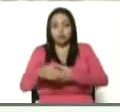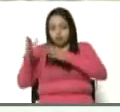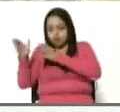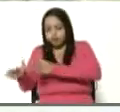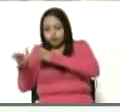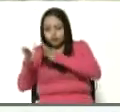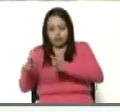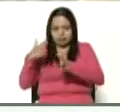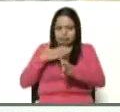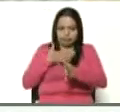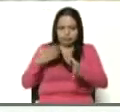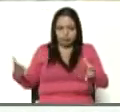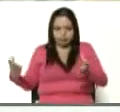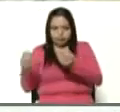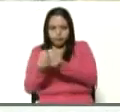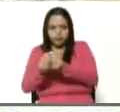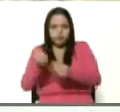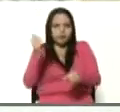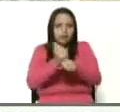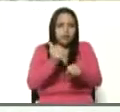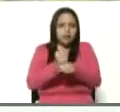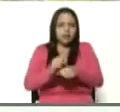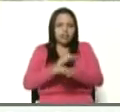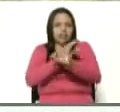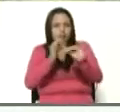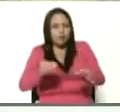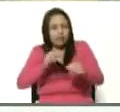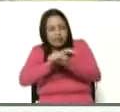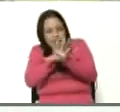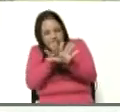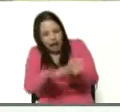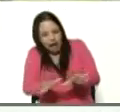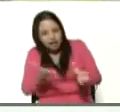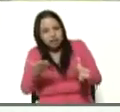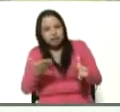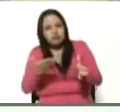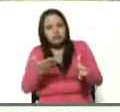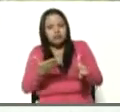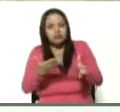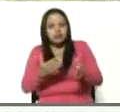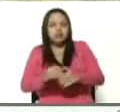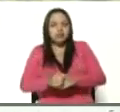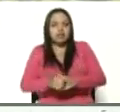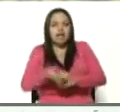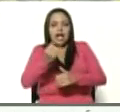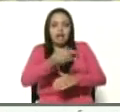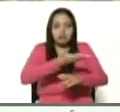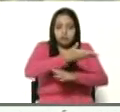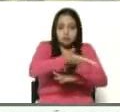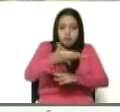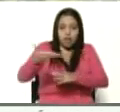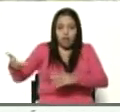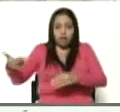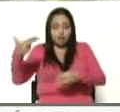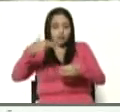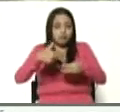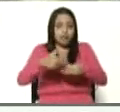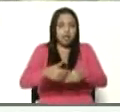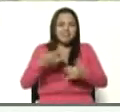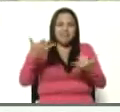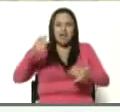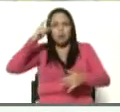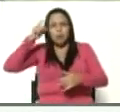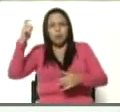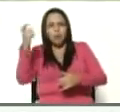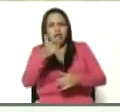Distribución Nacional, pues nosotros de manera quirúrgica llevar el combustible a cada uno de los productores. Ya con Guarico, Portuguesa,